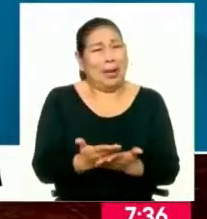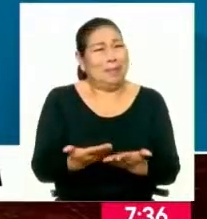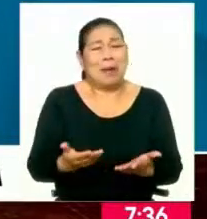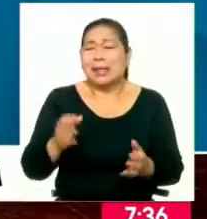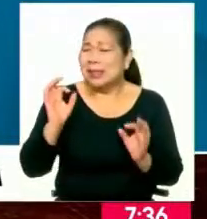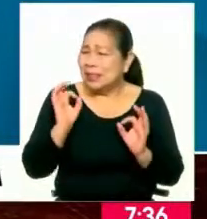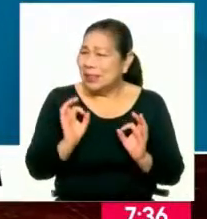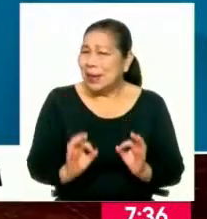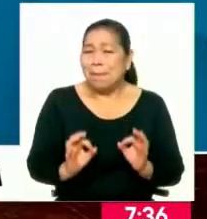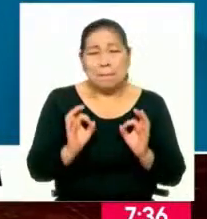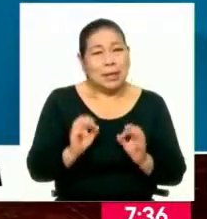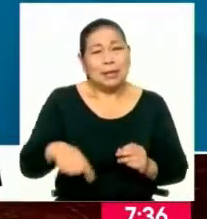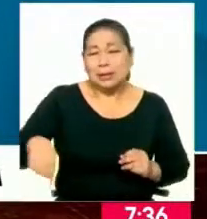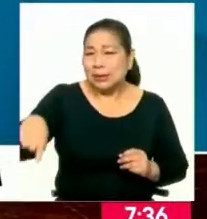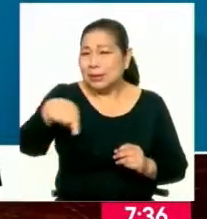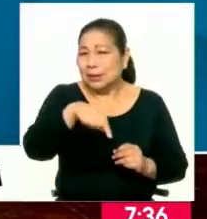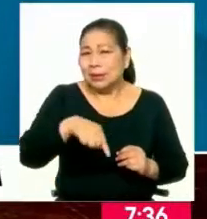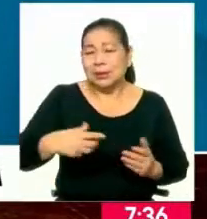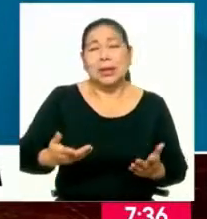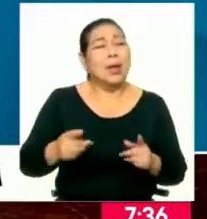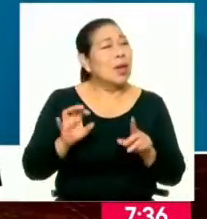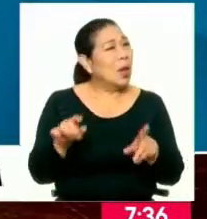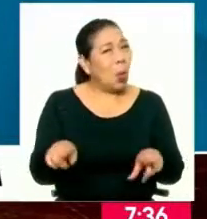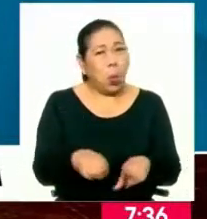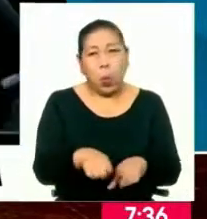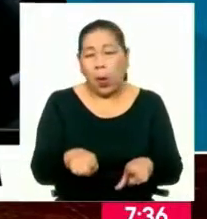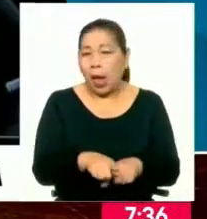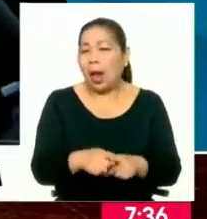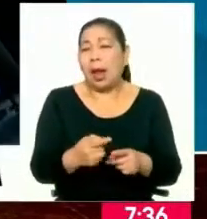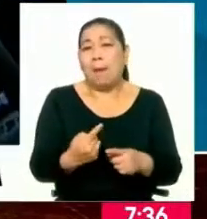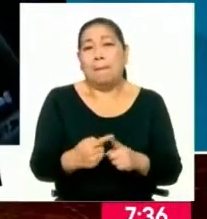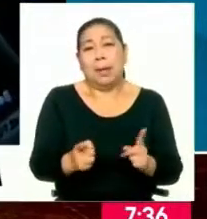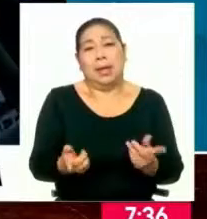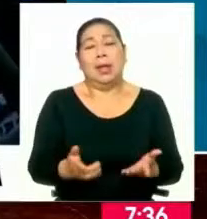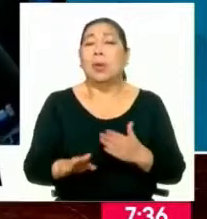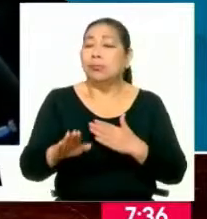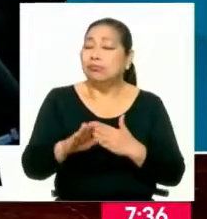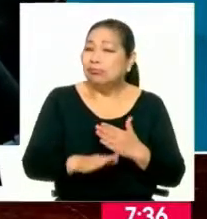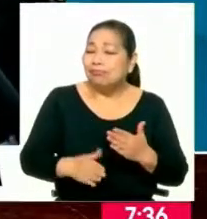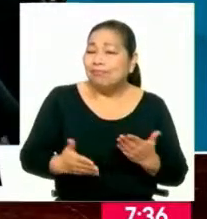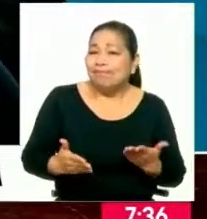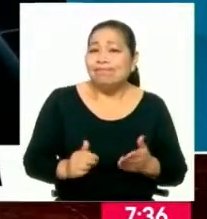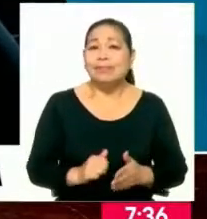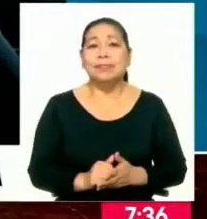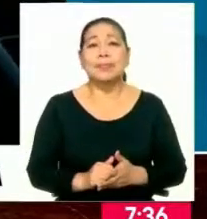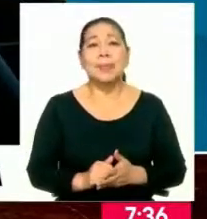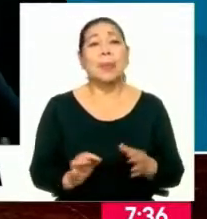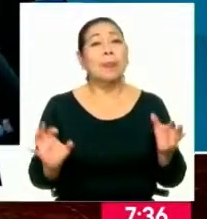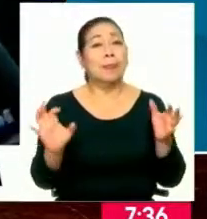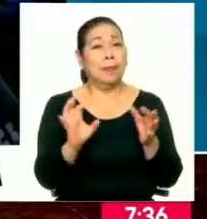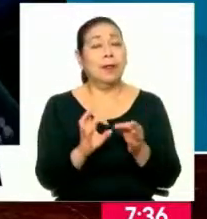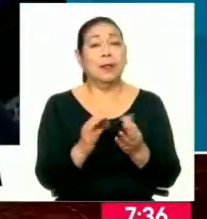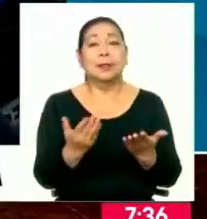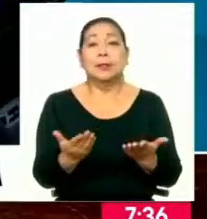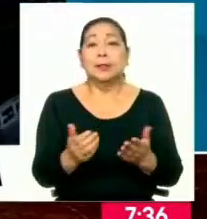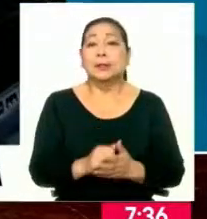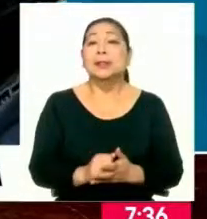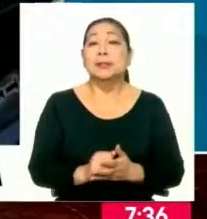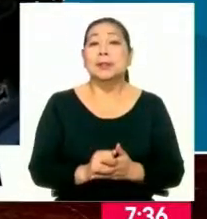se repite en nuestra región. Así que básicamente a la unidad de flagrancia